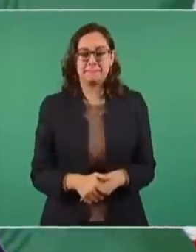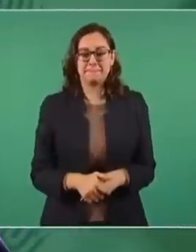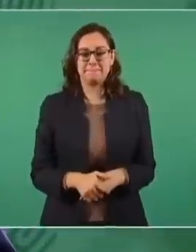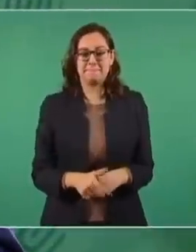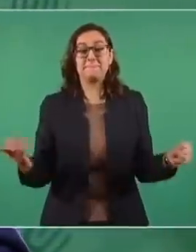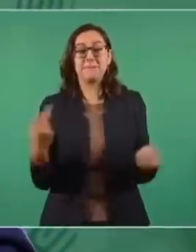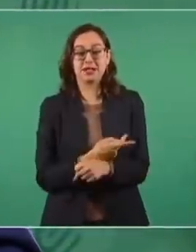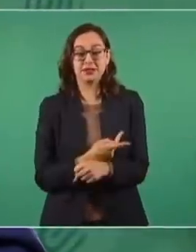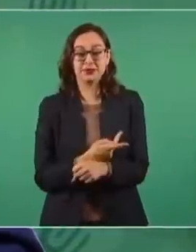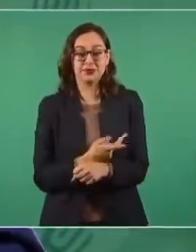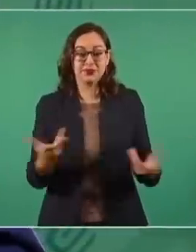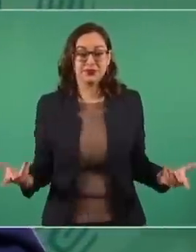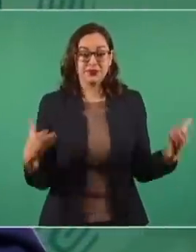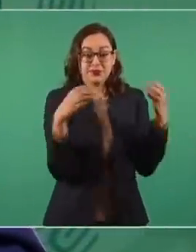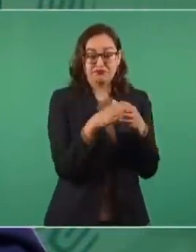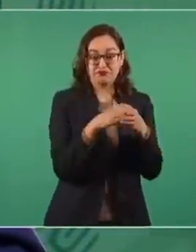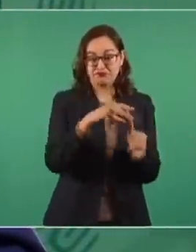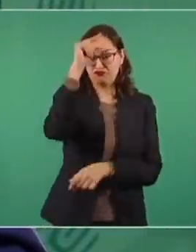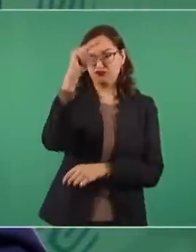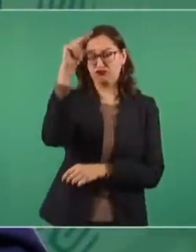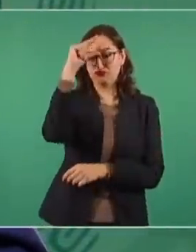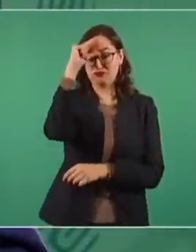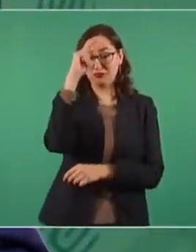orgánica. Los demócratas.